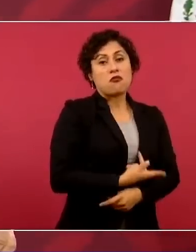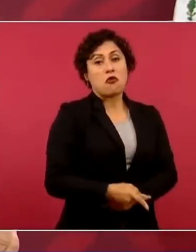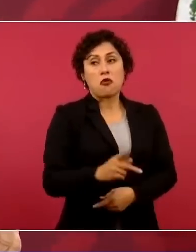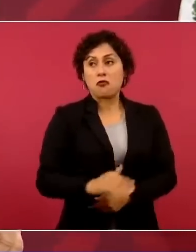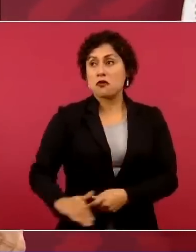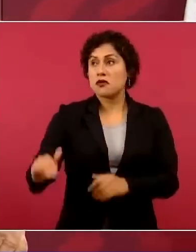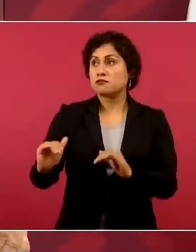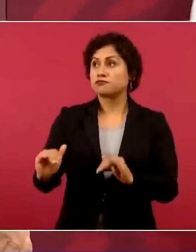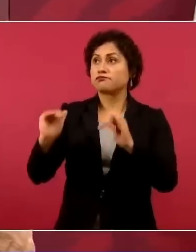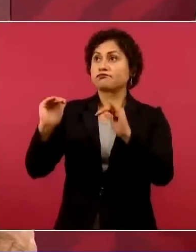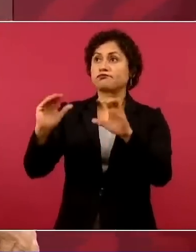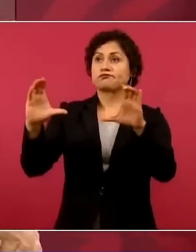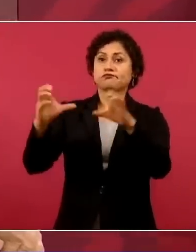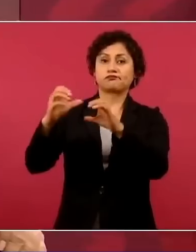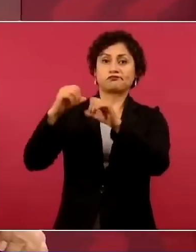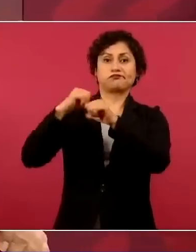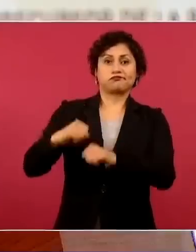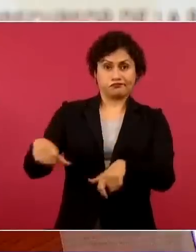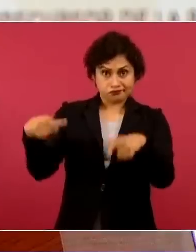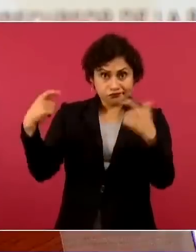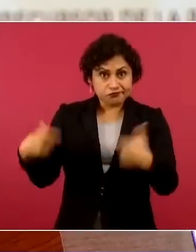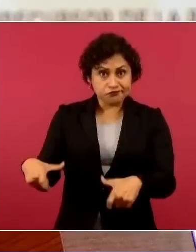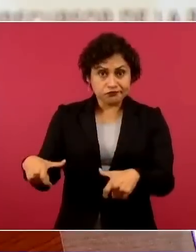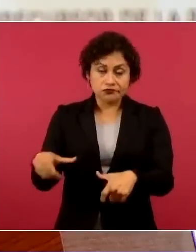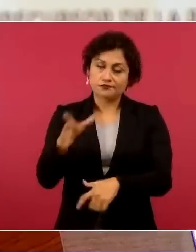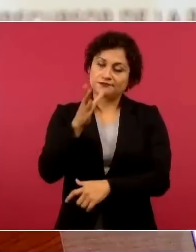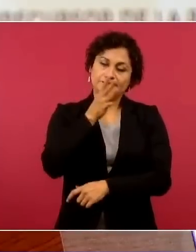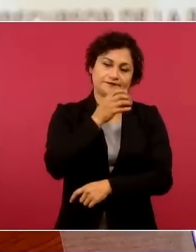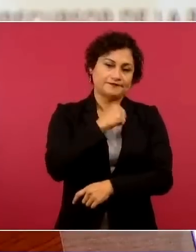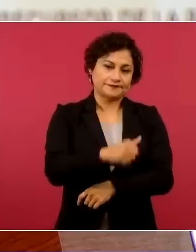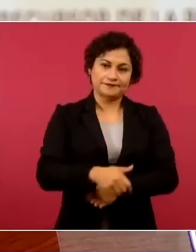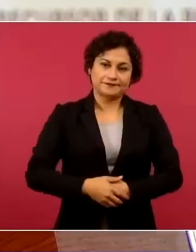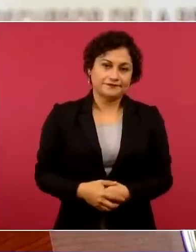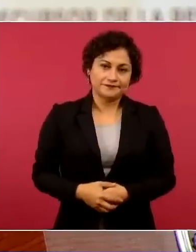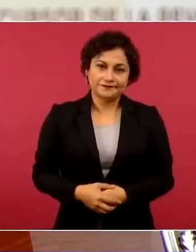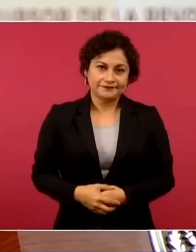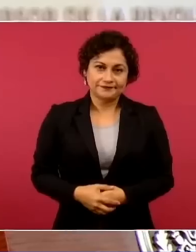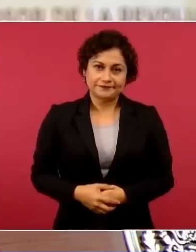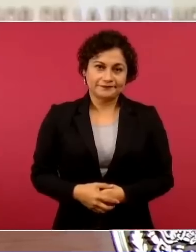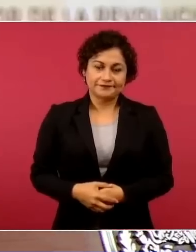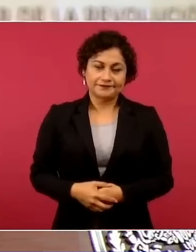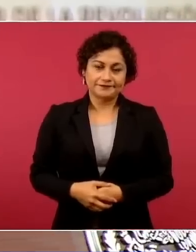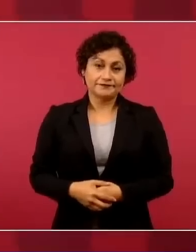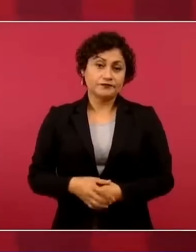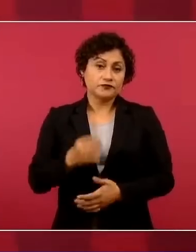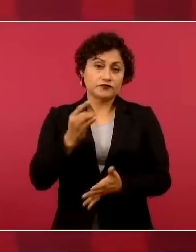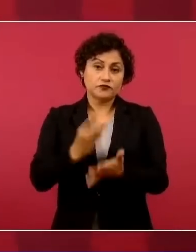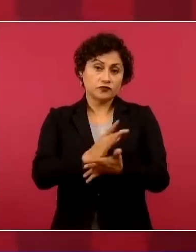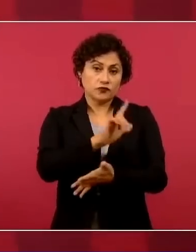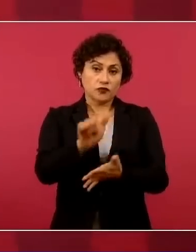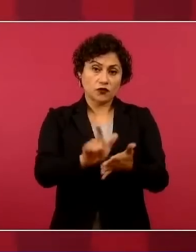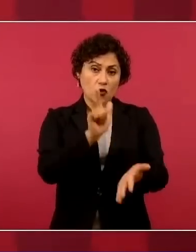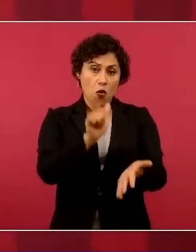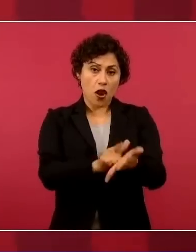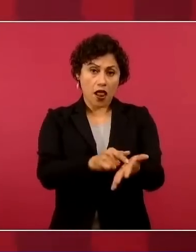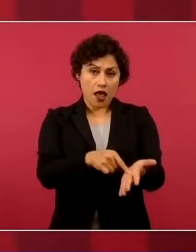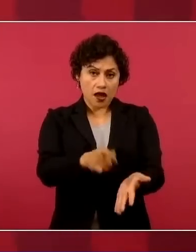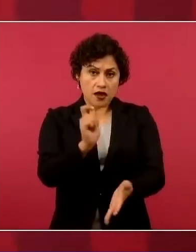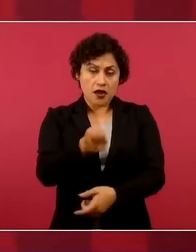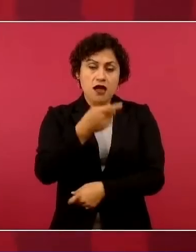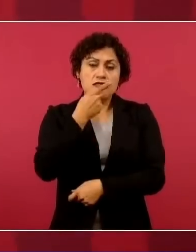Eso es lo que limita esta